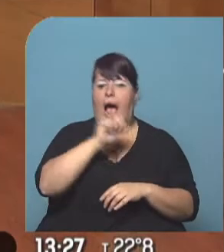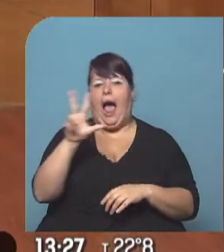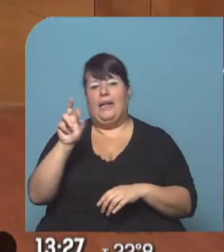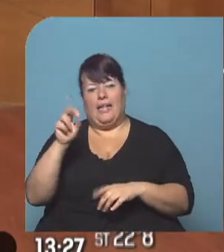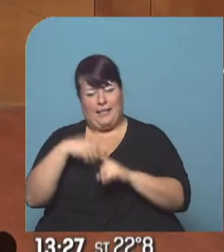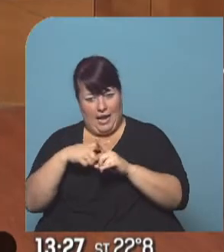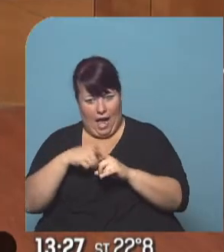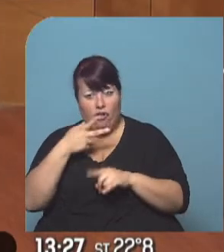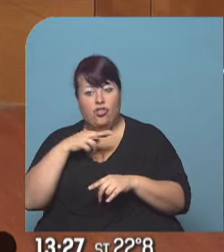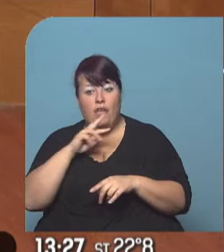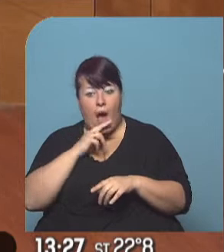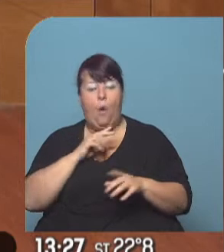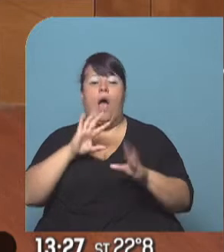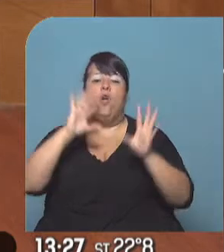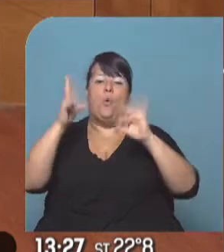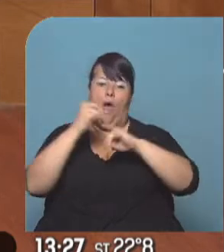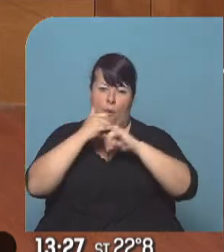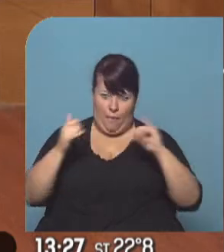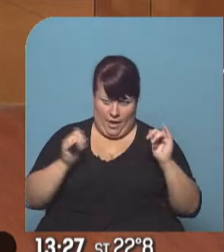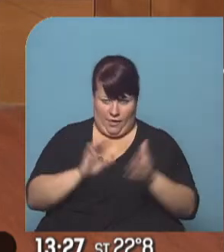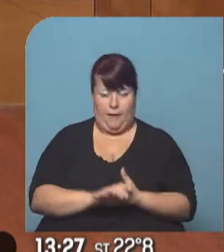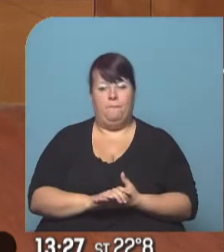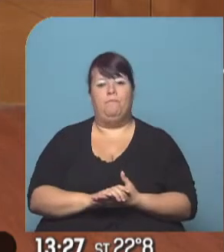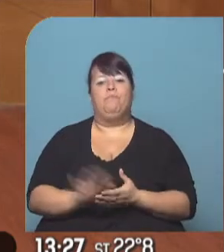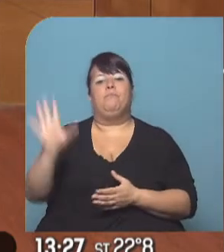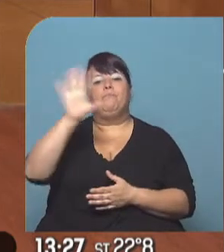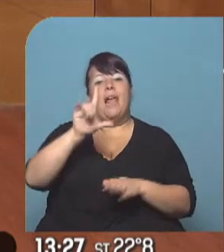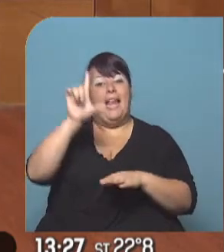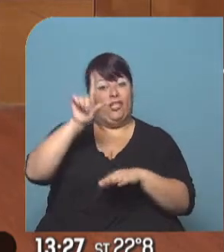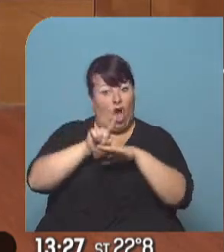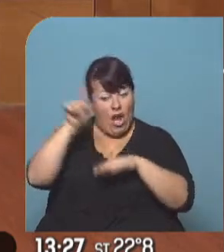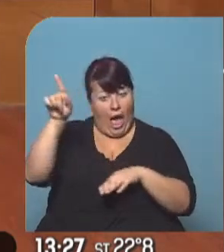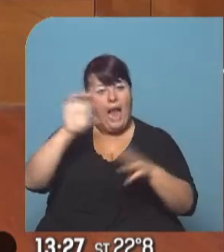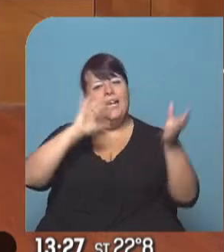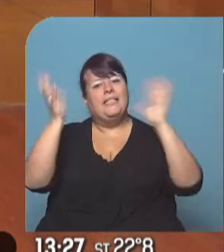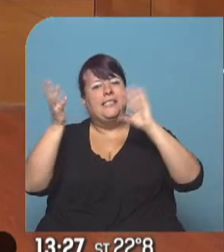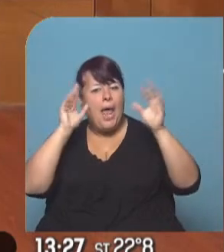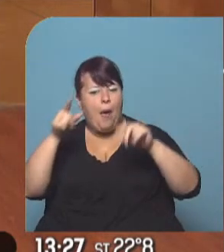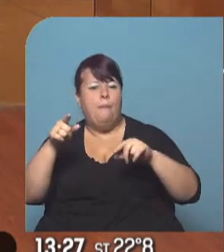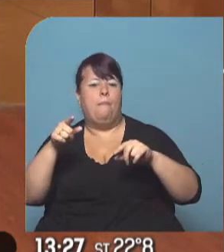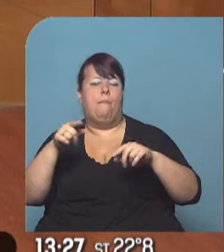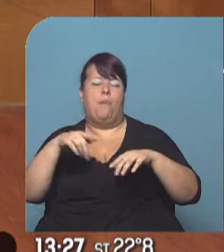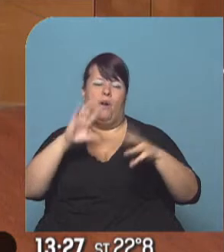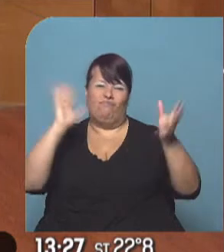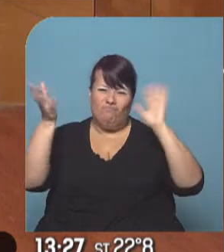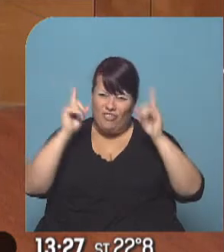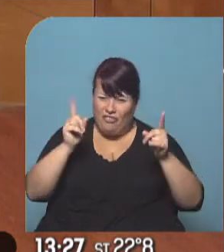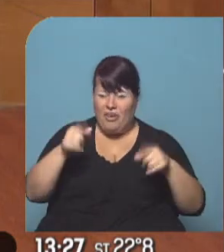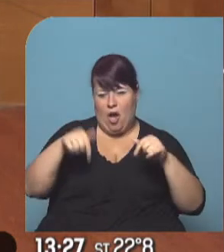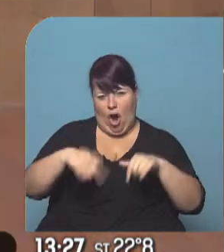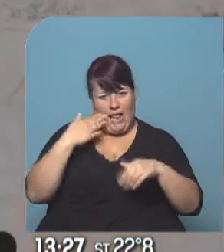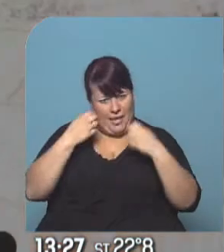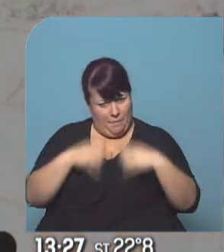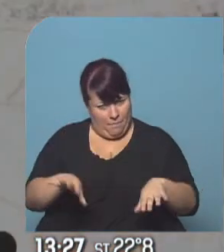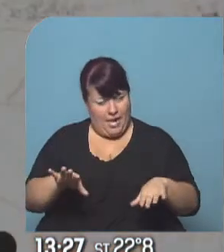30 grados en San Juan y cielo parcialmente nublado. En la región del litoral, las condiciones meteorológicas serán inestables a partir de esta